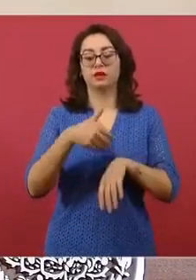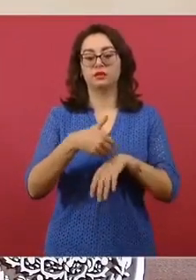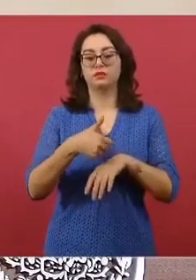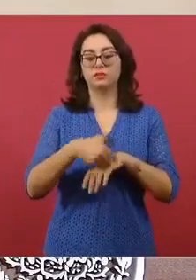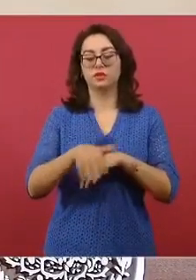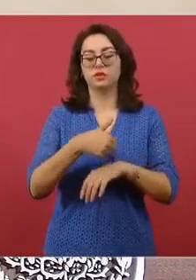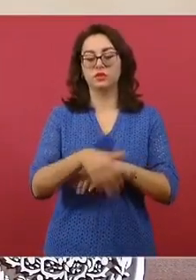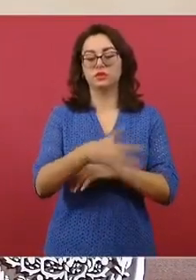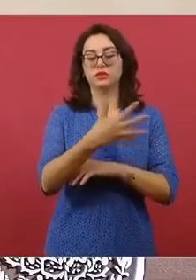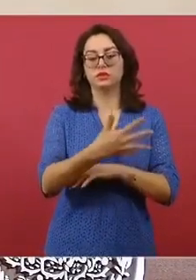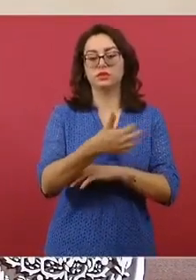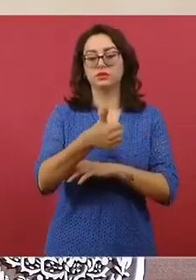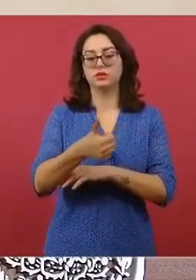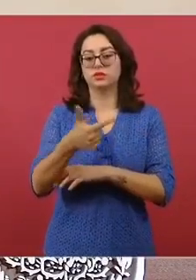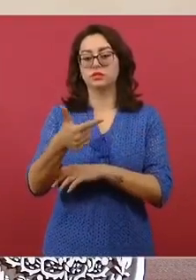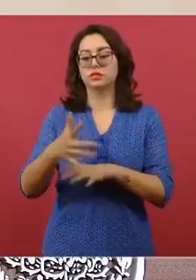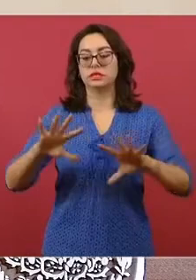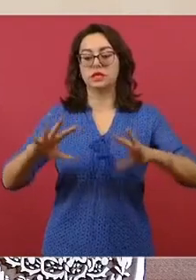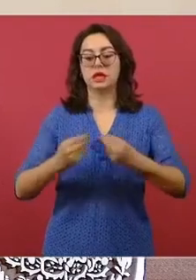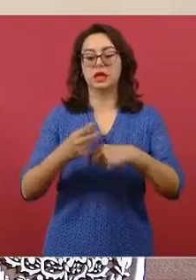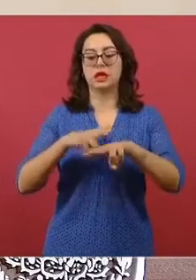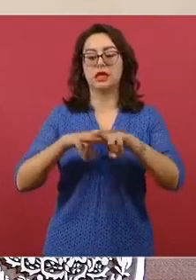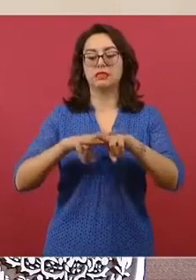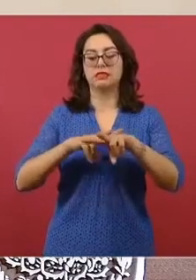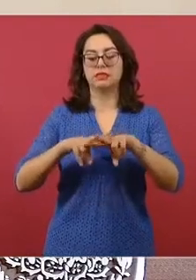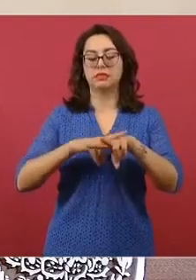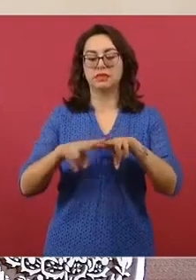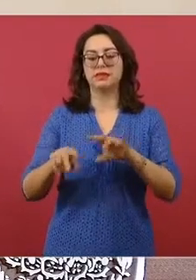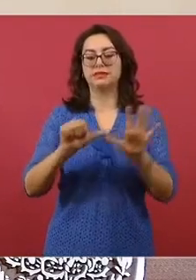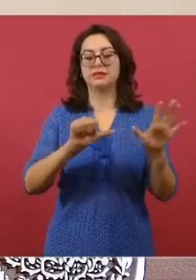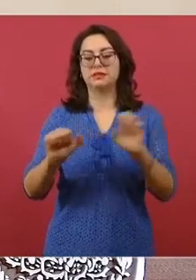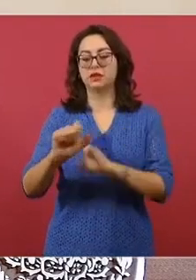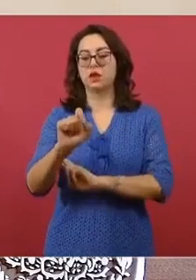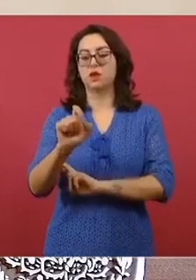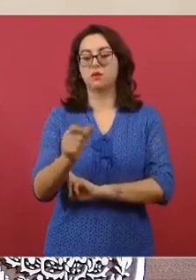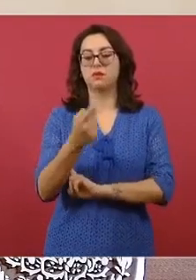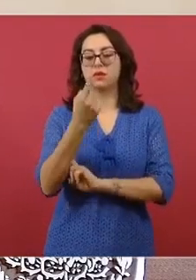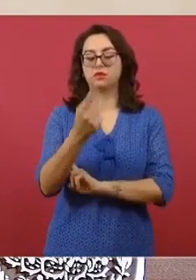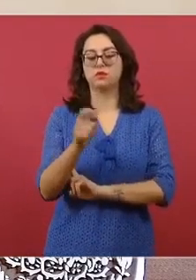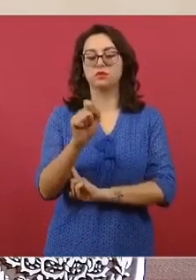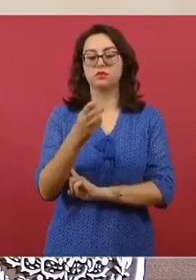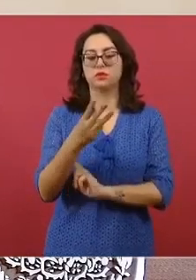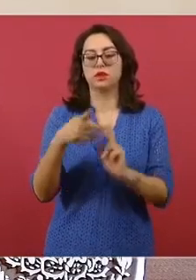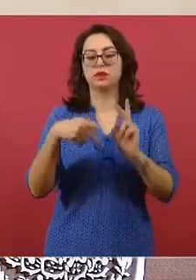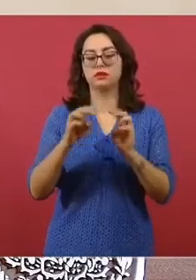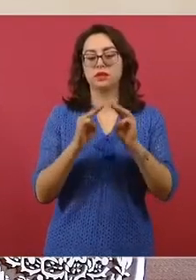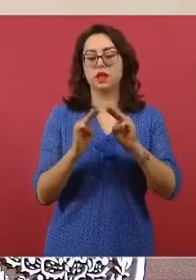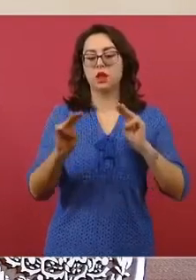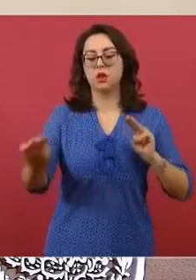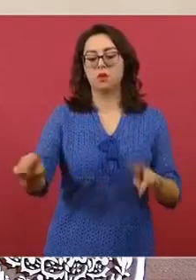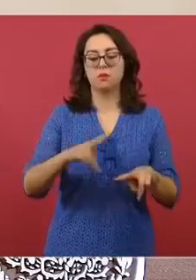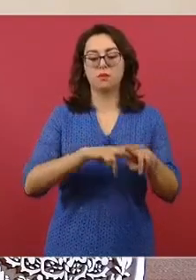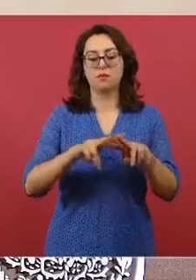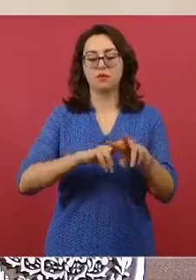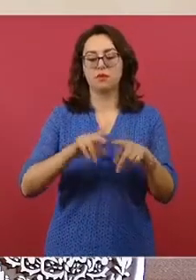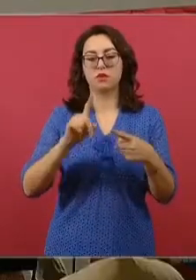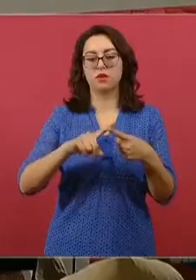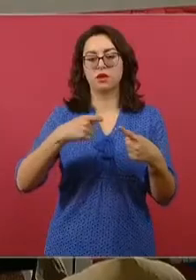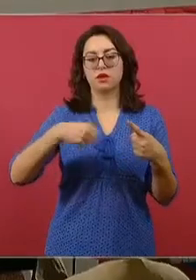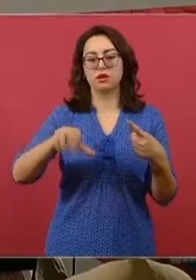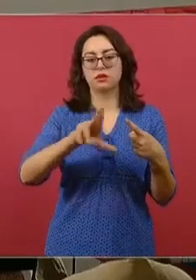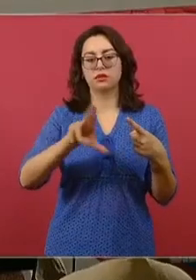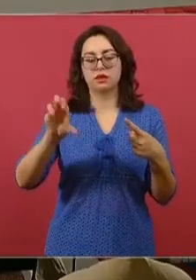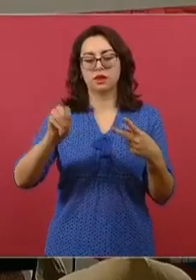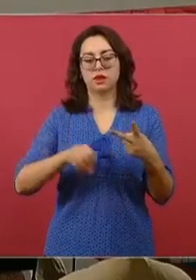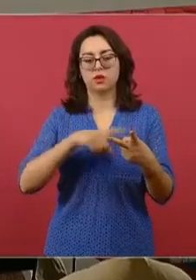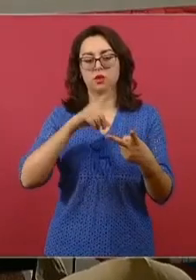Maya, que en conjunto suman 621.3 kilómetros de vía y pasan por los estados de Quintana Roo y